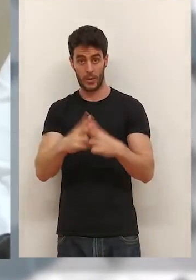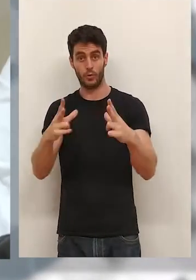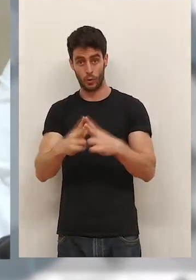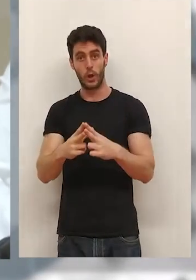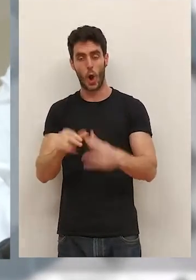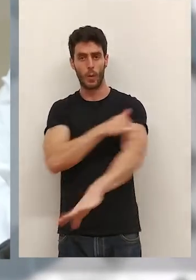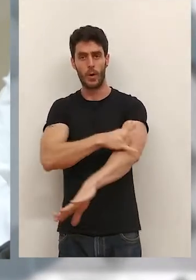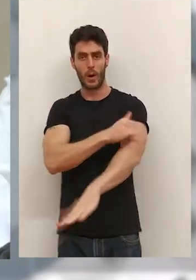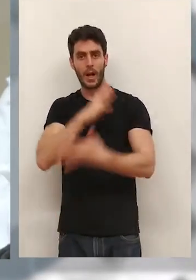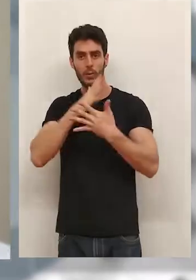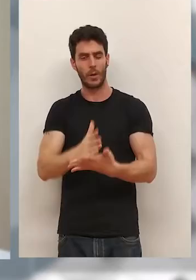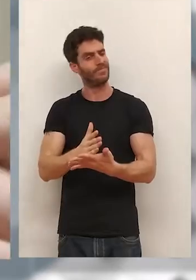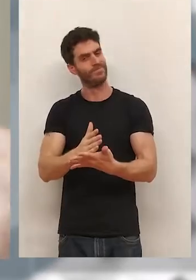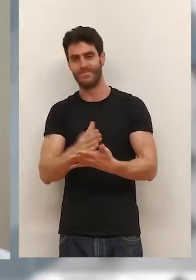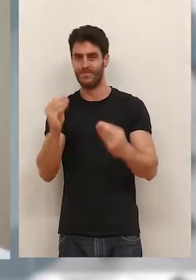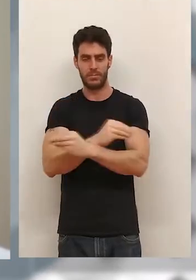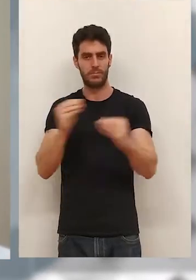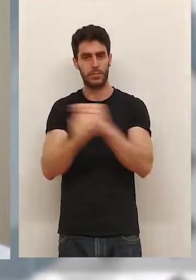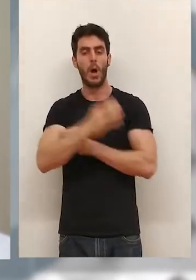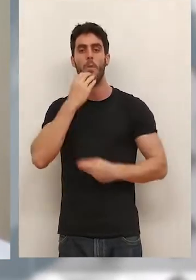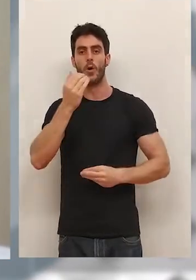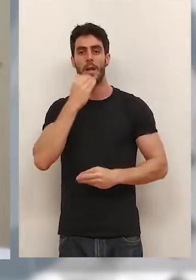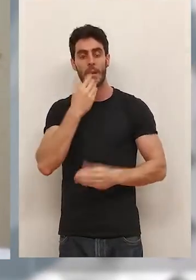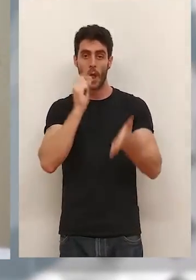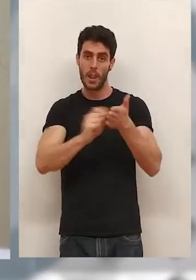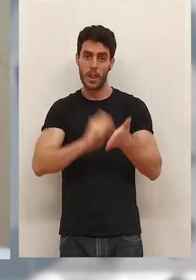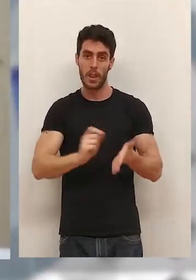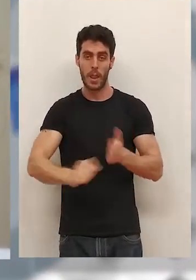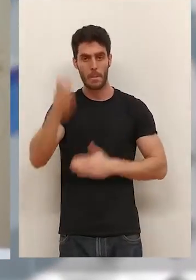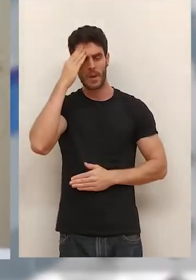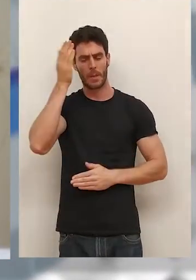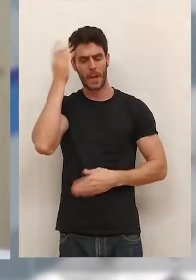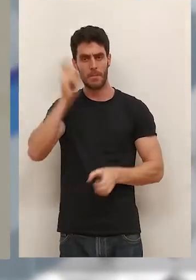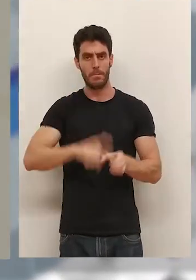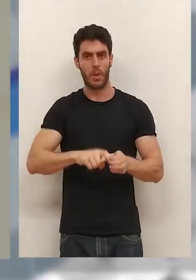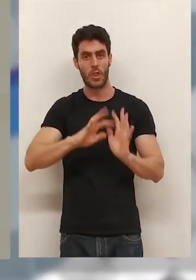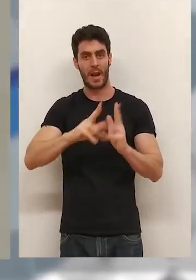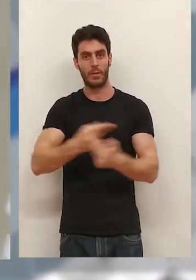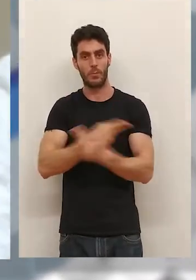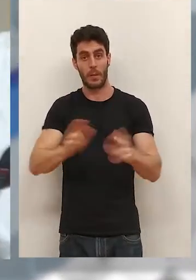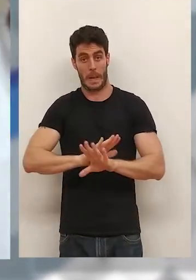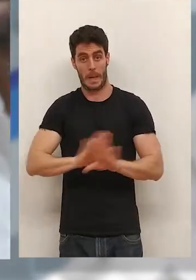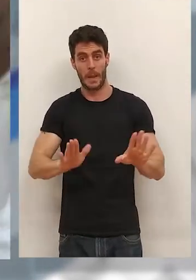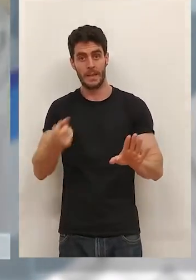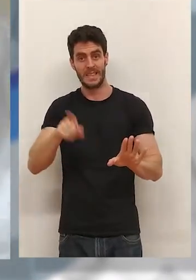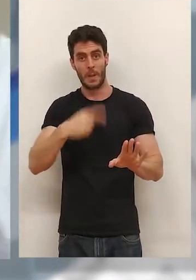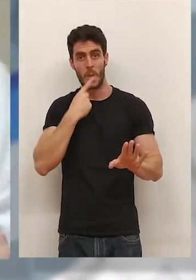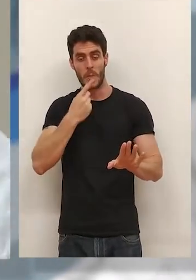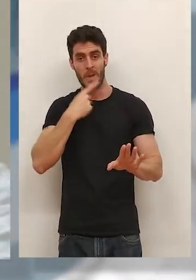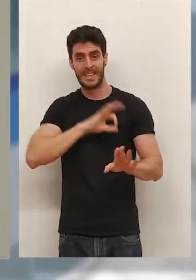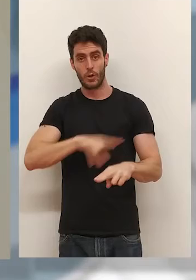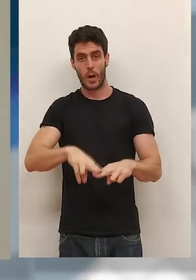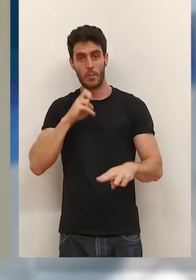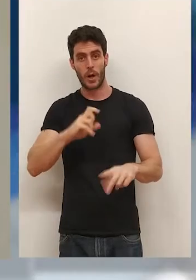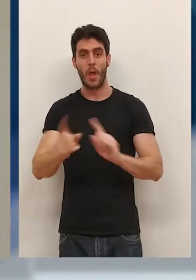expresa alguna discrepancia. La primera no haber participado en la elaboración de las líneas principales de las cuentas públicas. Confían, dice Enar Moreno, en poder